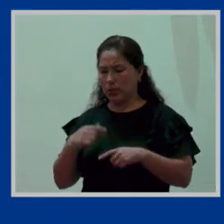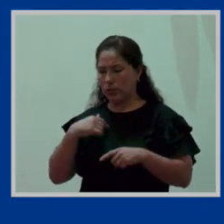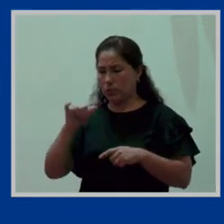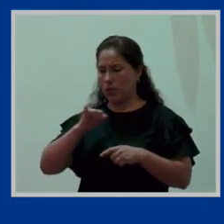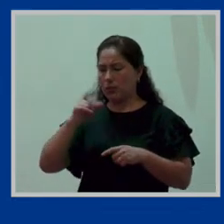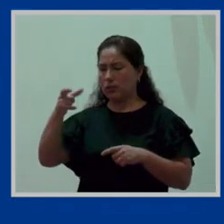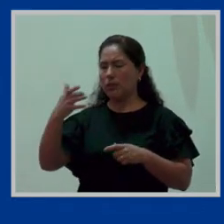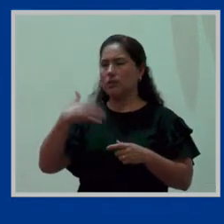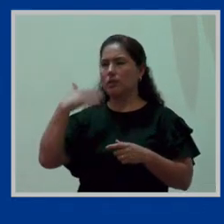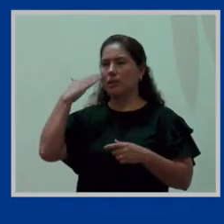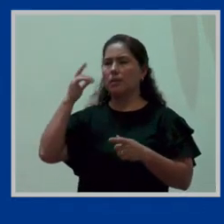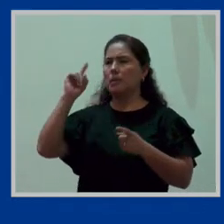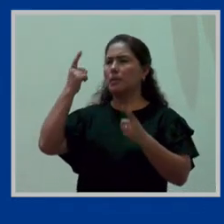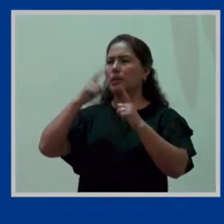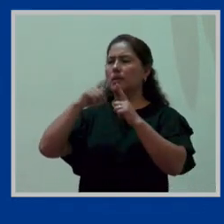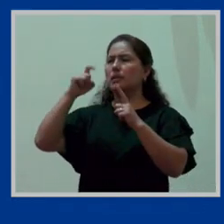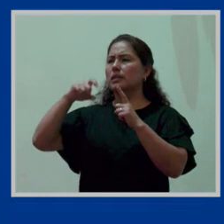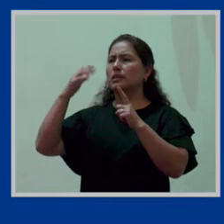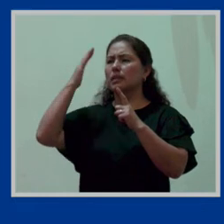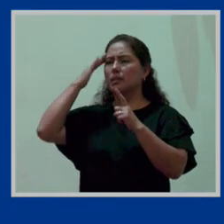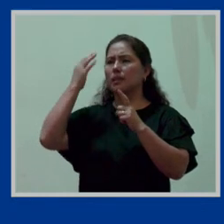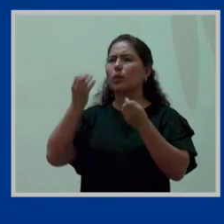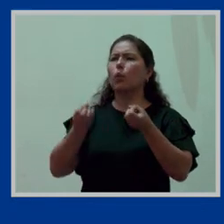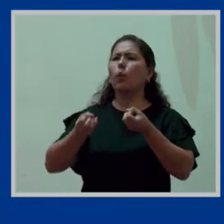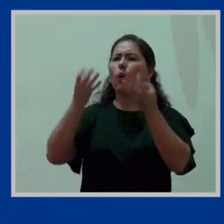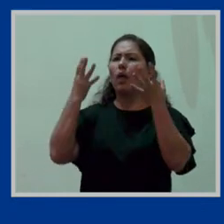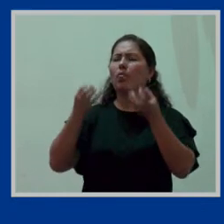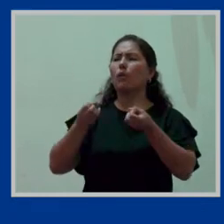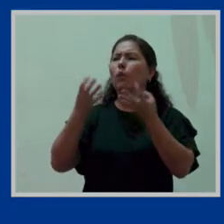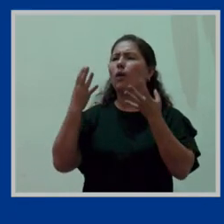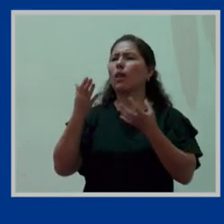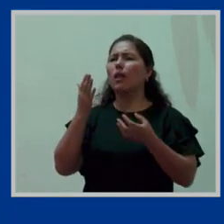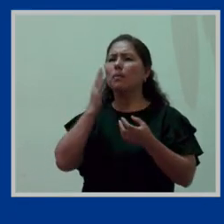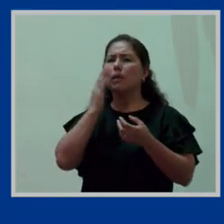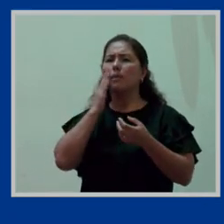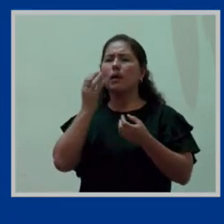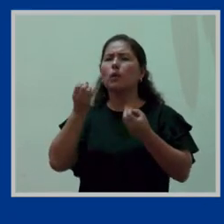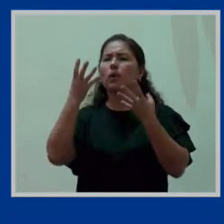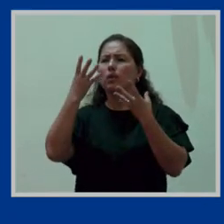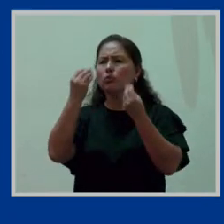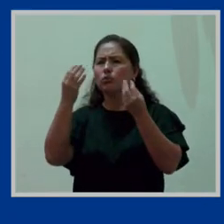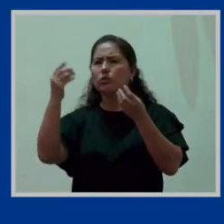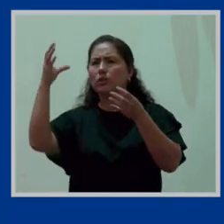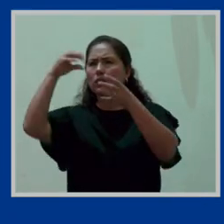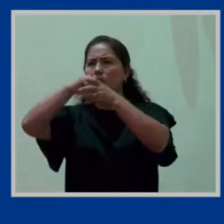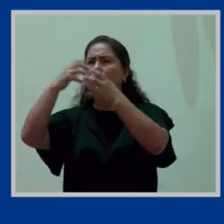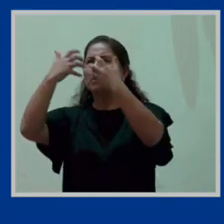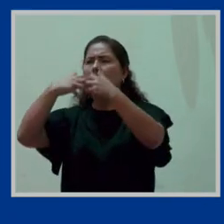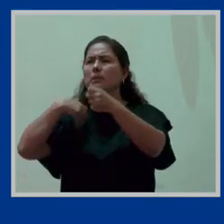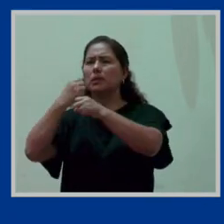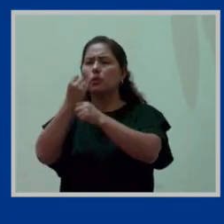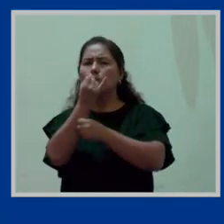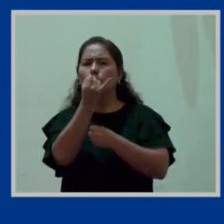a ver lo primero que tengo que saber es cuántas madres en periodo de lactancia tengo en estos momentos